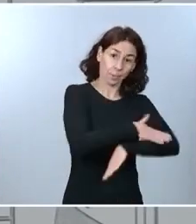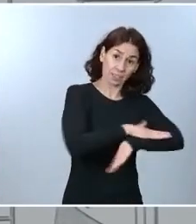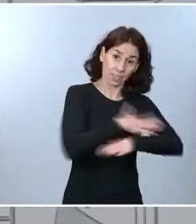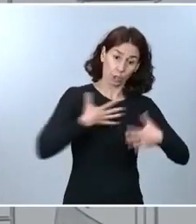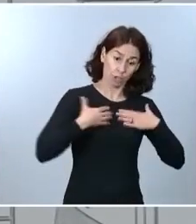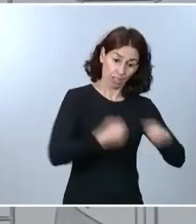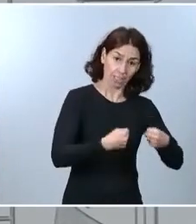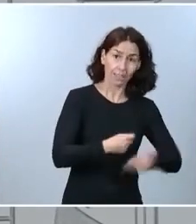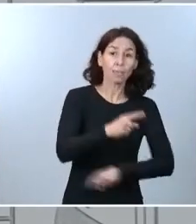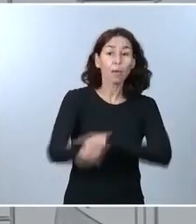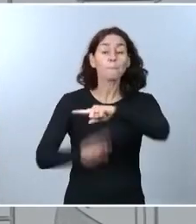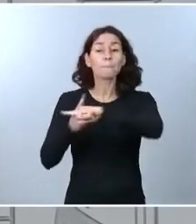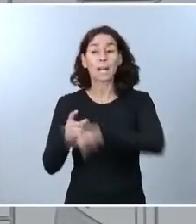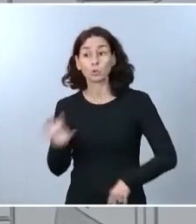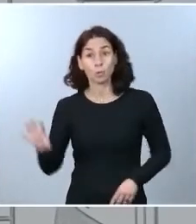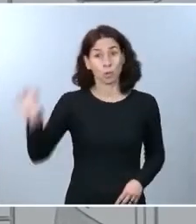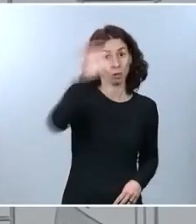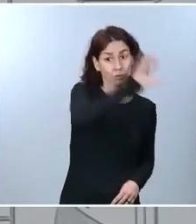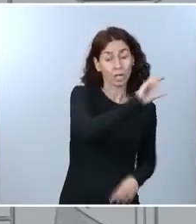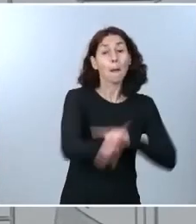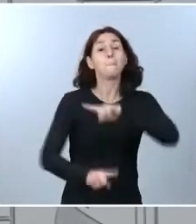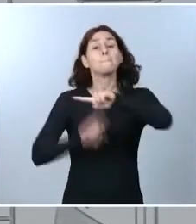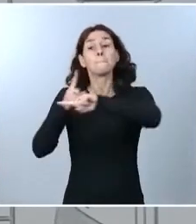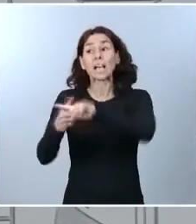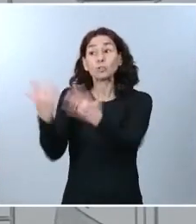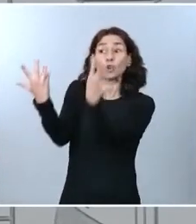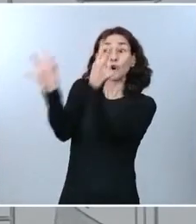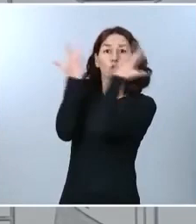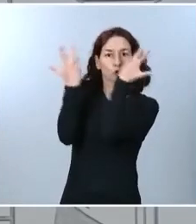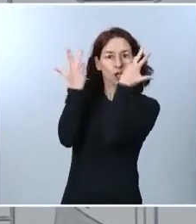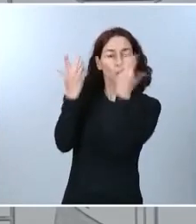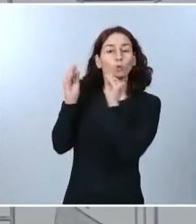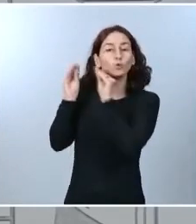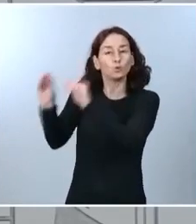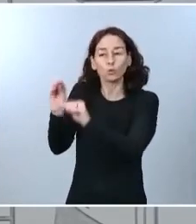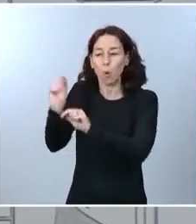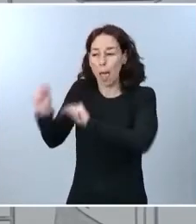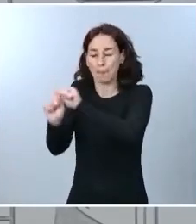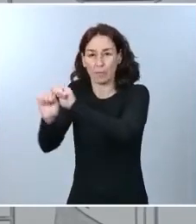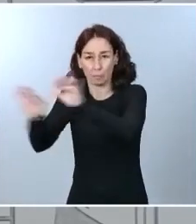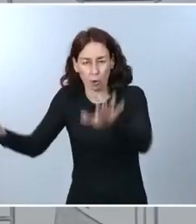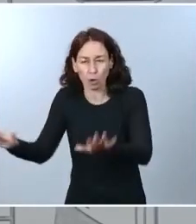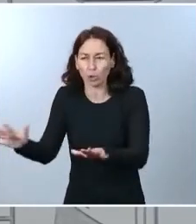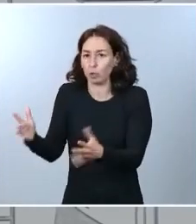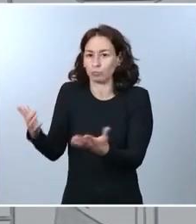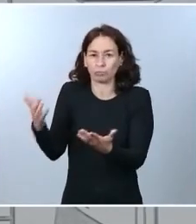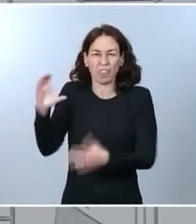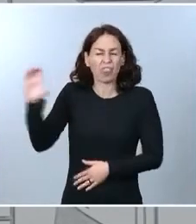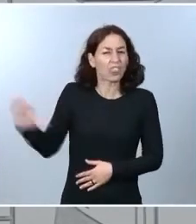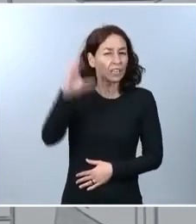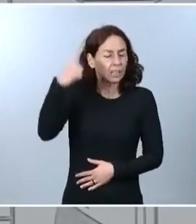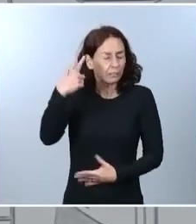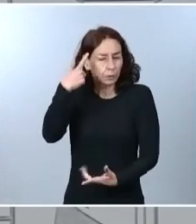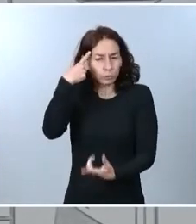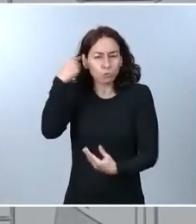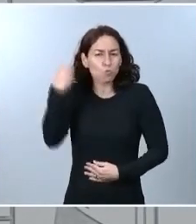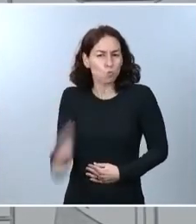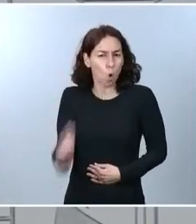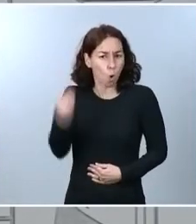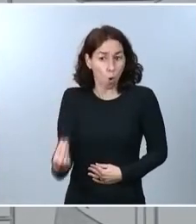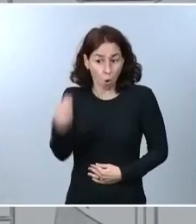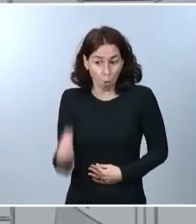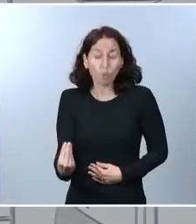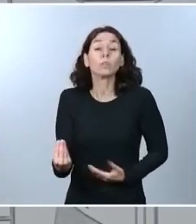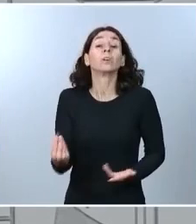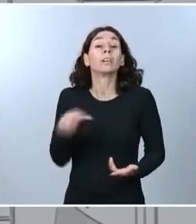criterios científicos y epidemiológicos de unos extraordinarios profesionales sanitarios que tenemos en nuestro país, ya sean las comunidades autónomas, ya sean el